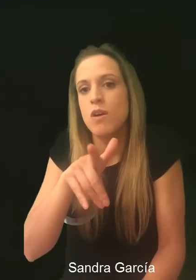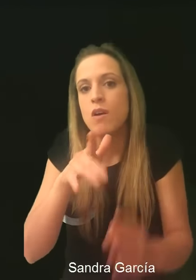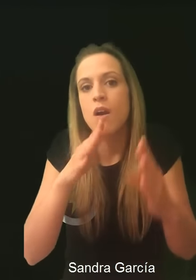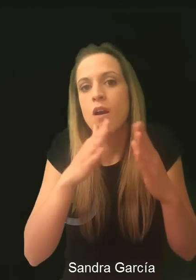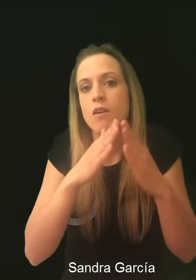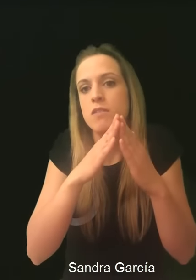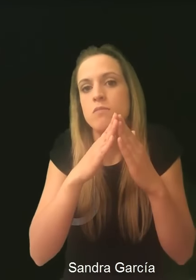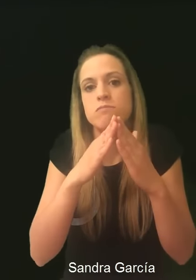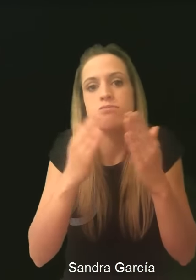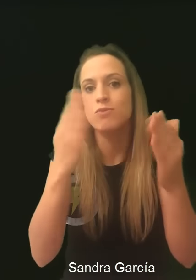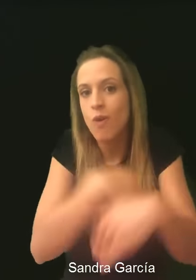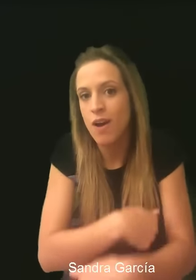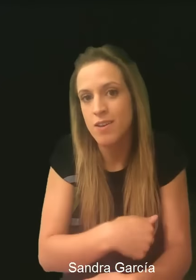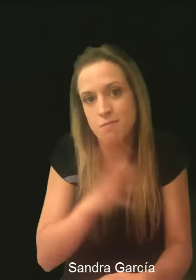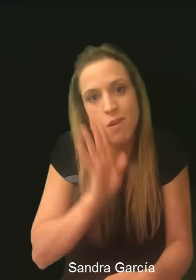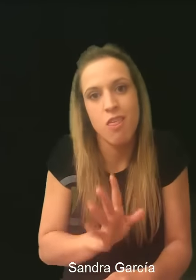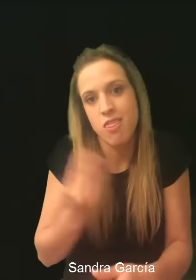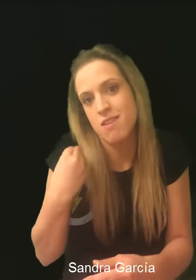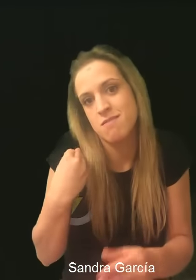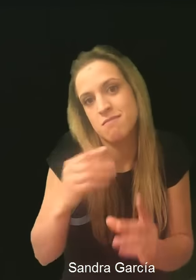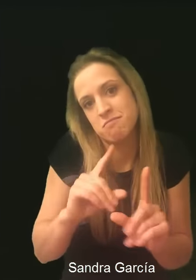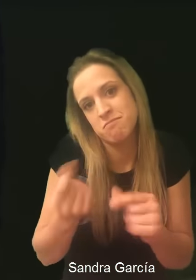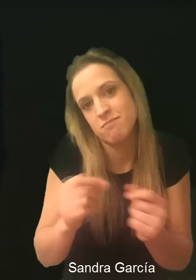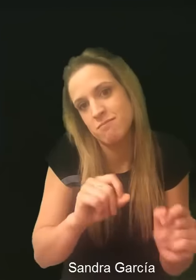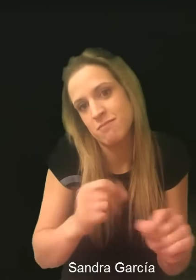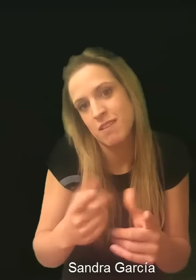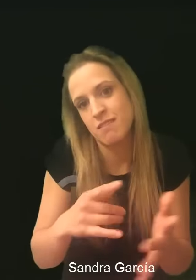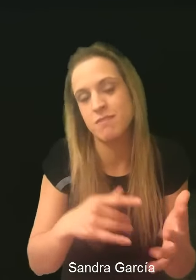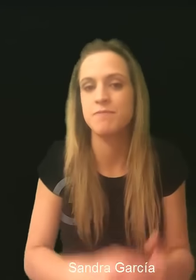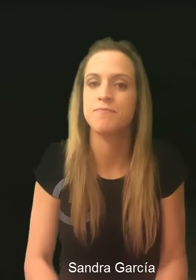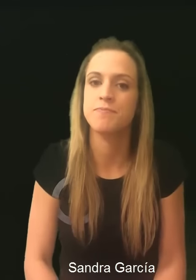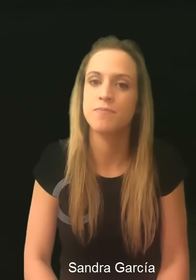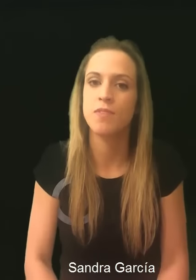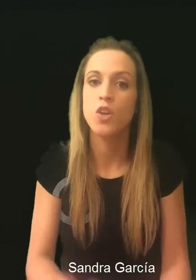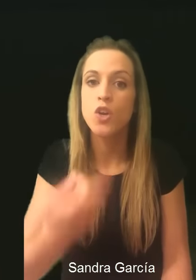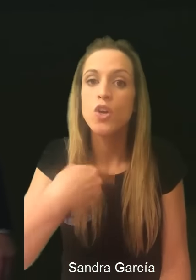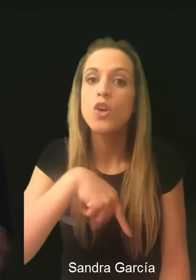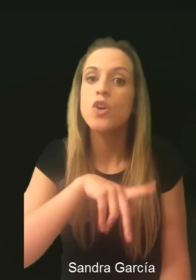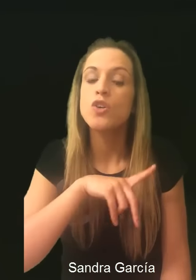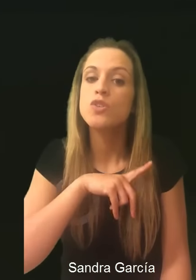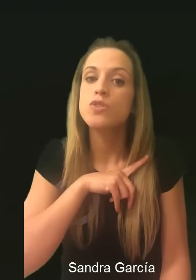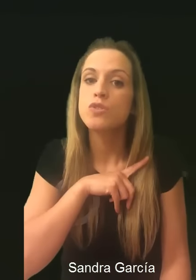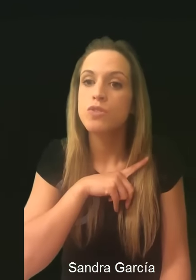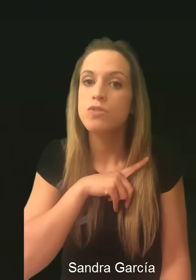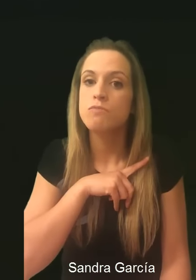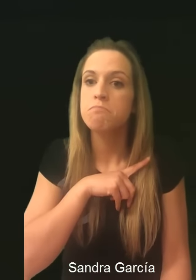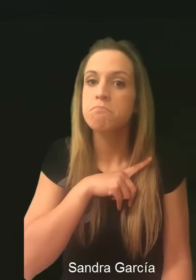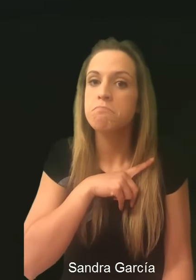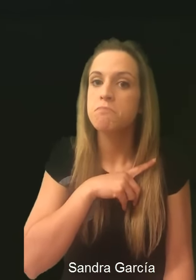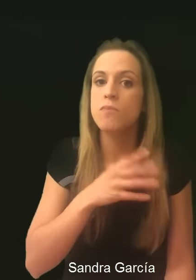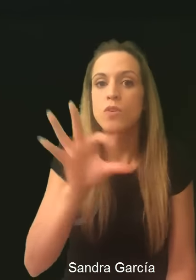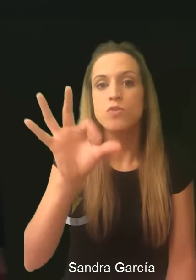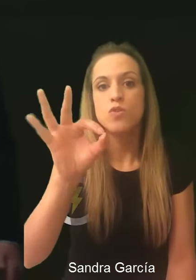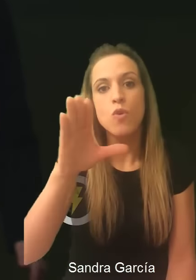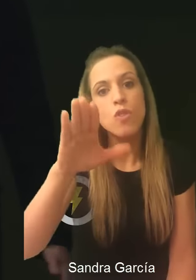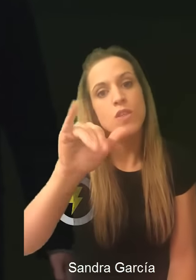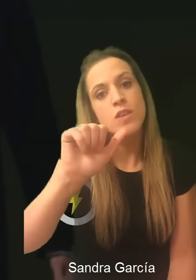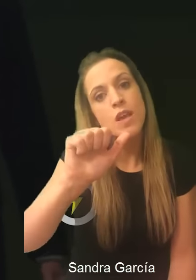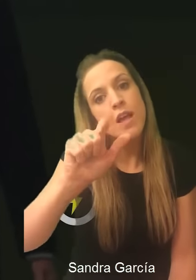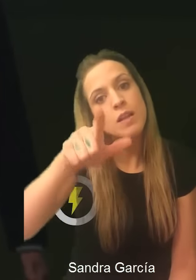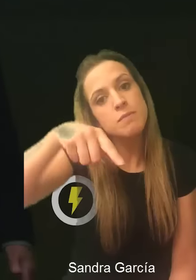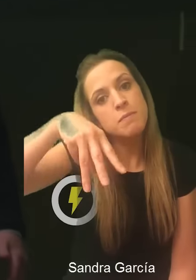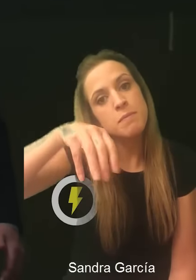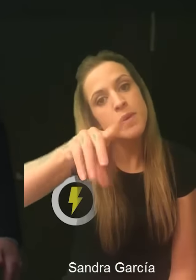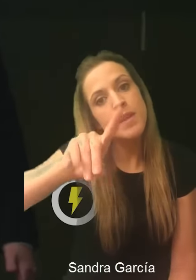de un puente. Pues nosotros le hicimos caso, yo soy muy obediente, y le hicimos caso a los referentes del social media.